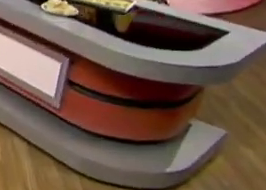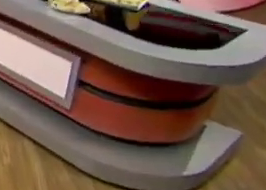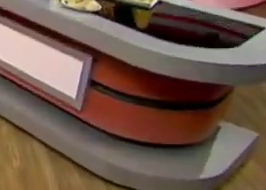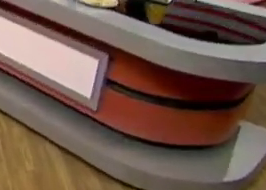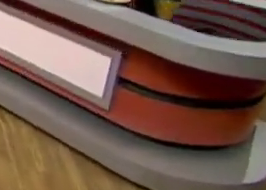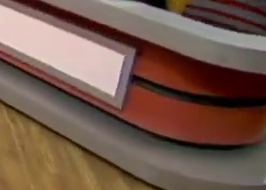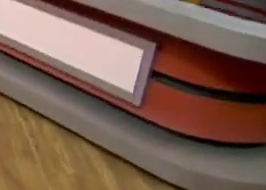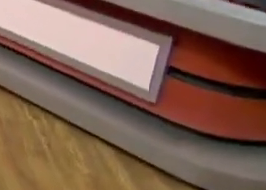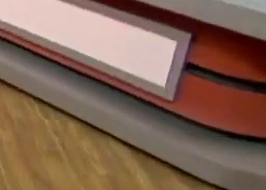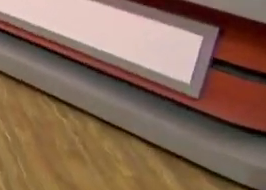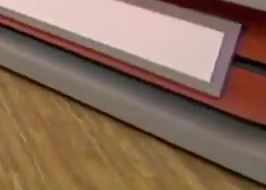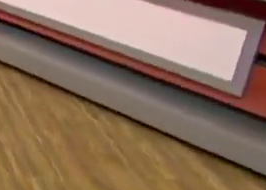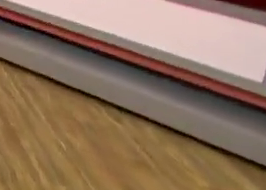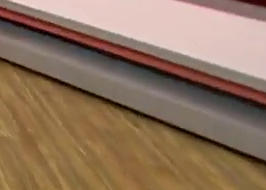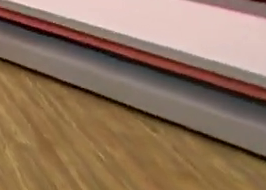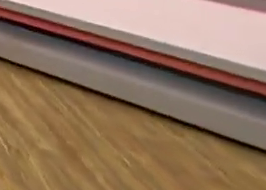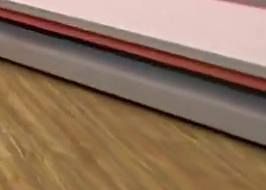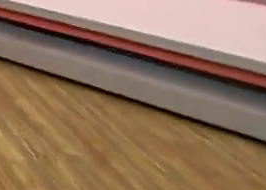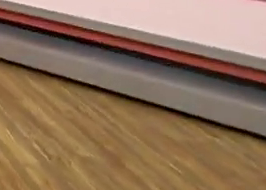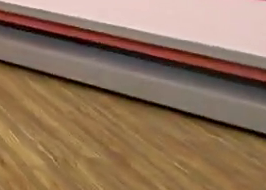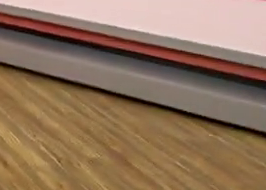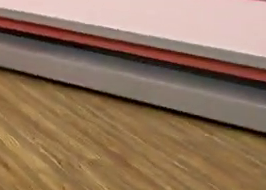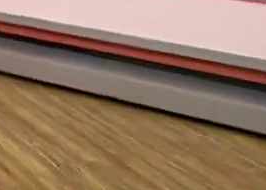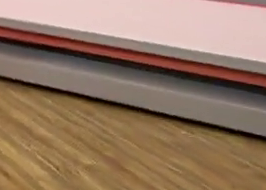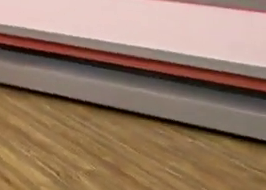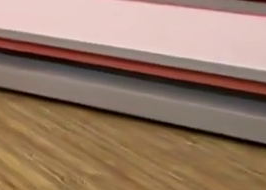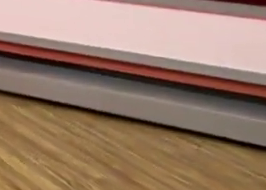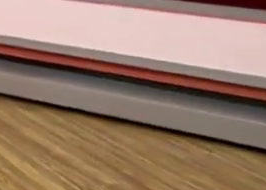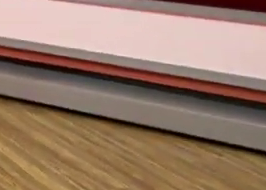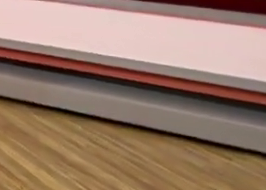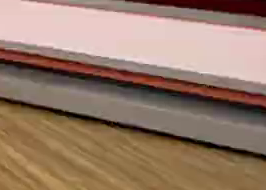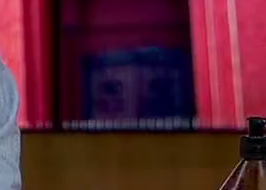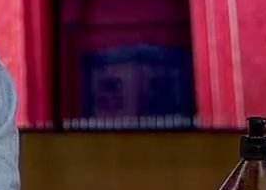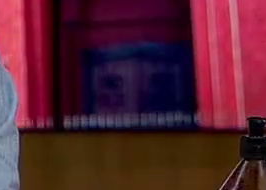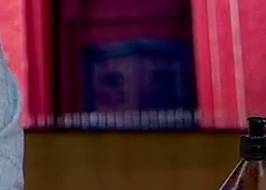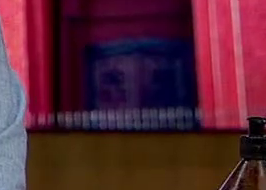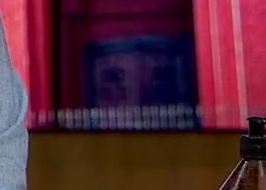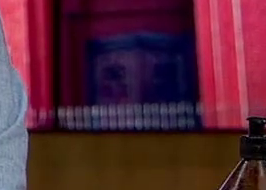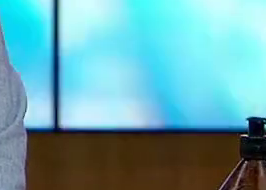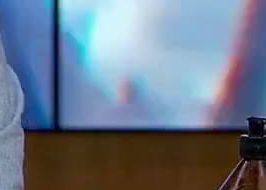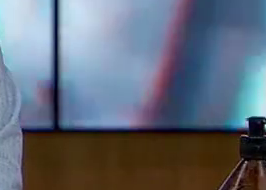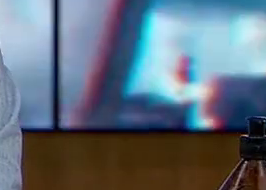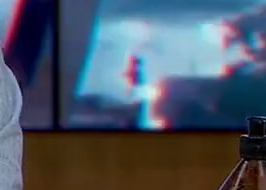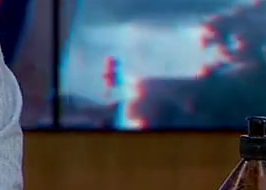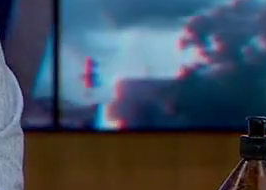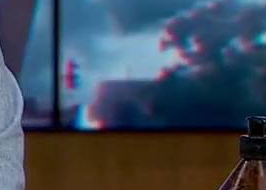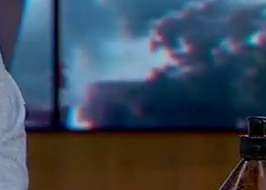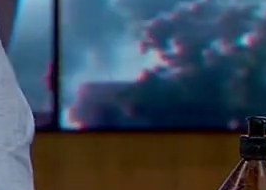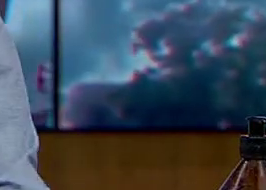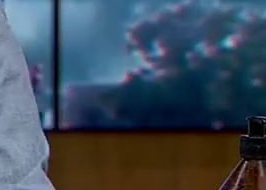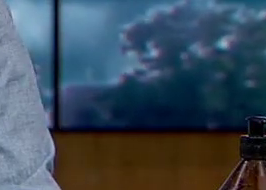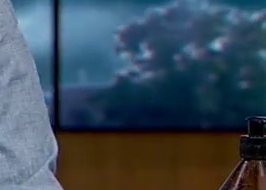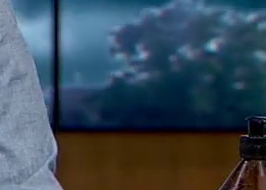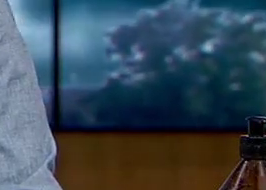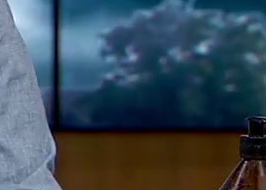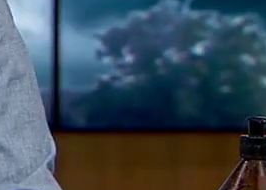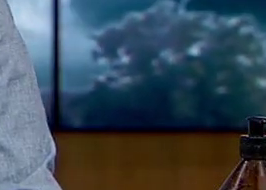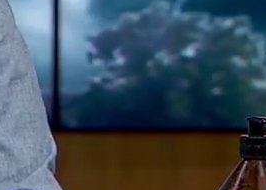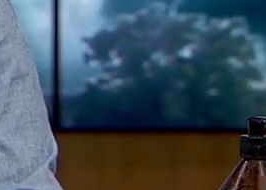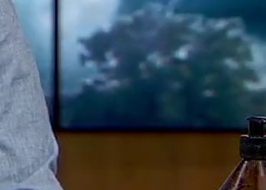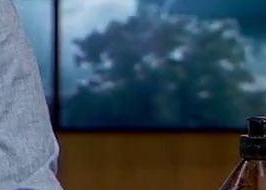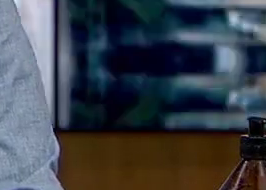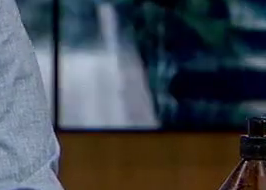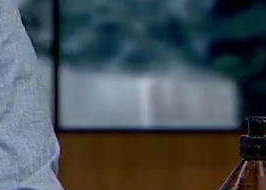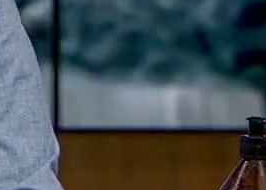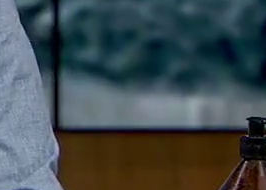Seguimos en Desayunos Informales y vamos a presentar una nota muy especial. Cosa Buena es un emprendimiento social que crea y apoya